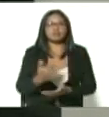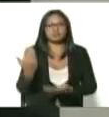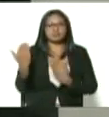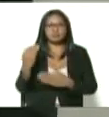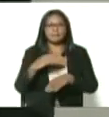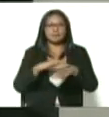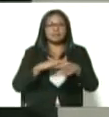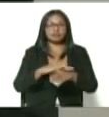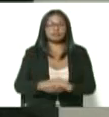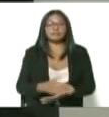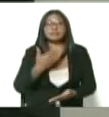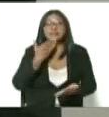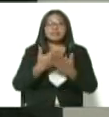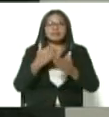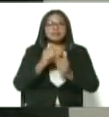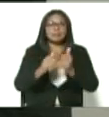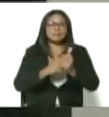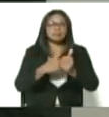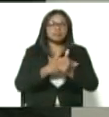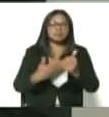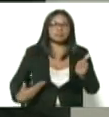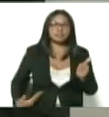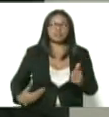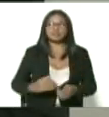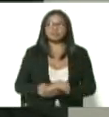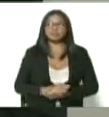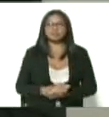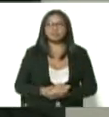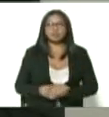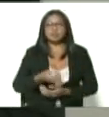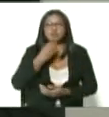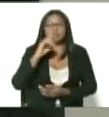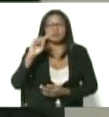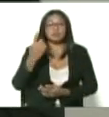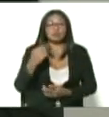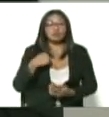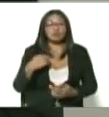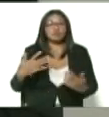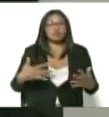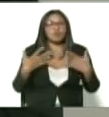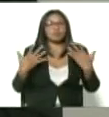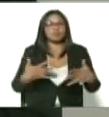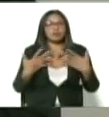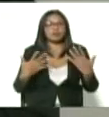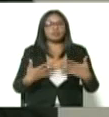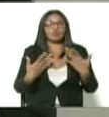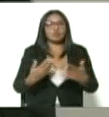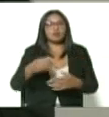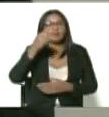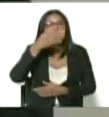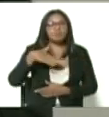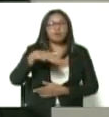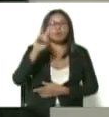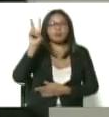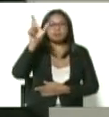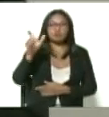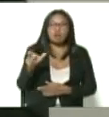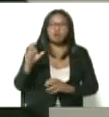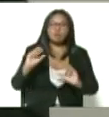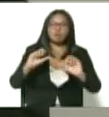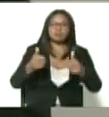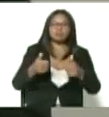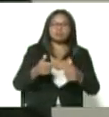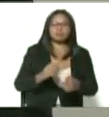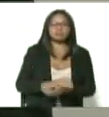Gracias, vicepresidenta. Bueno, primero, unirnos al júbilo de la población venezolana con el inicio